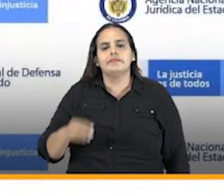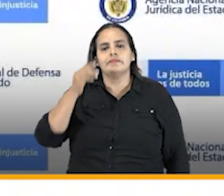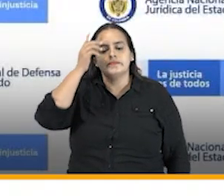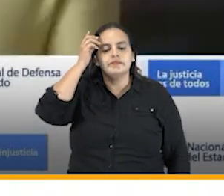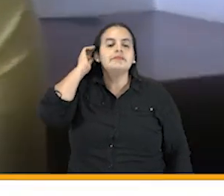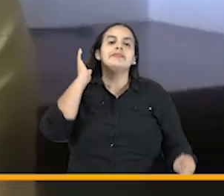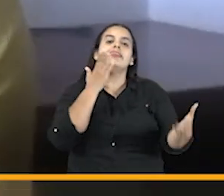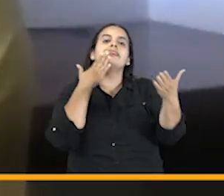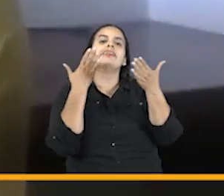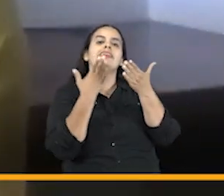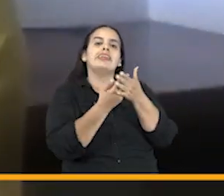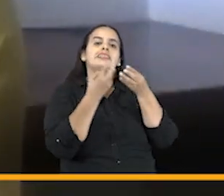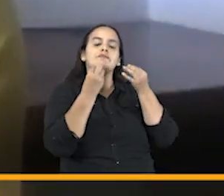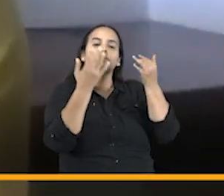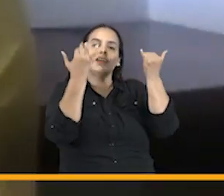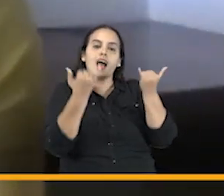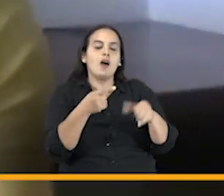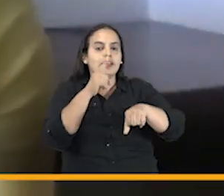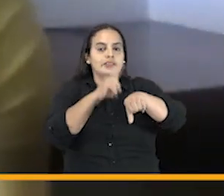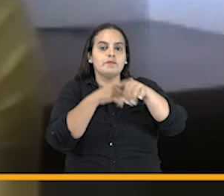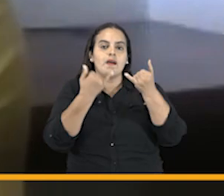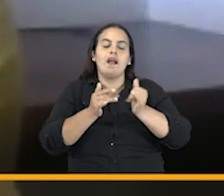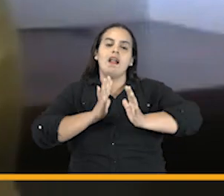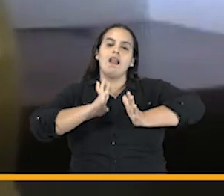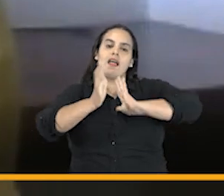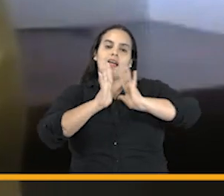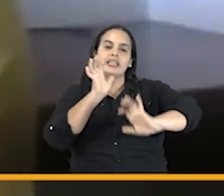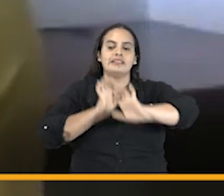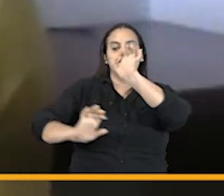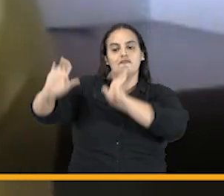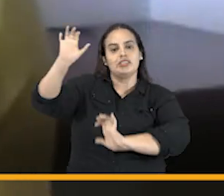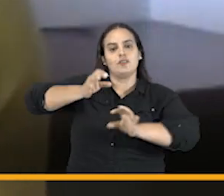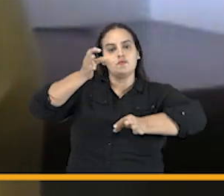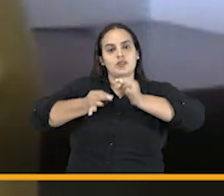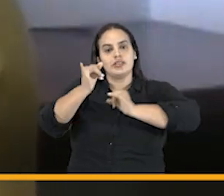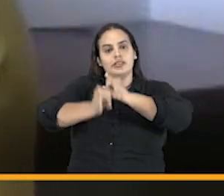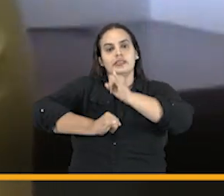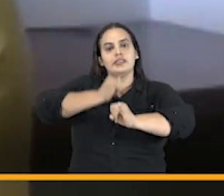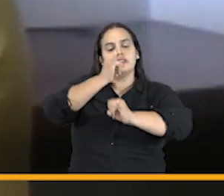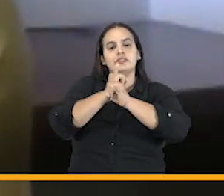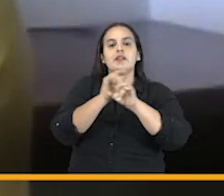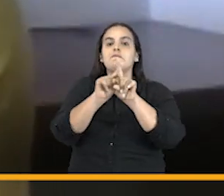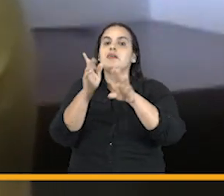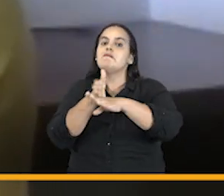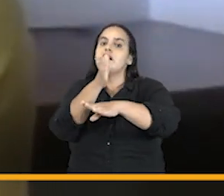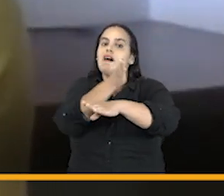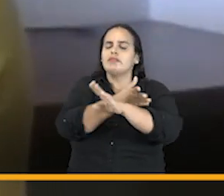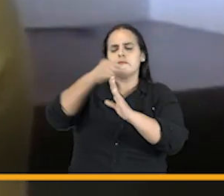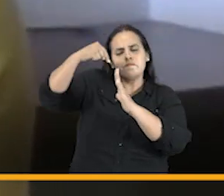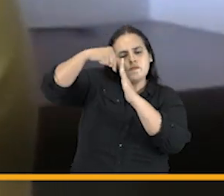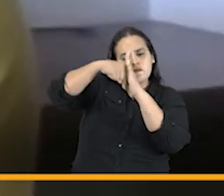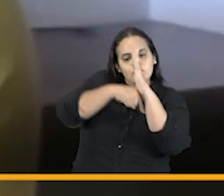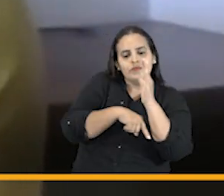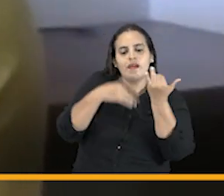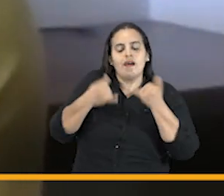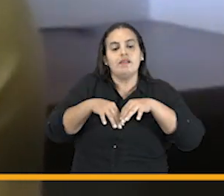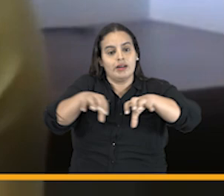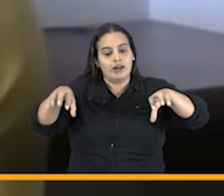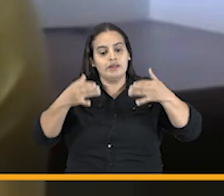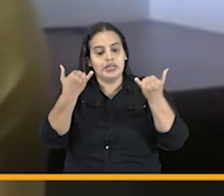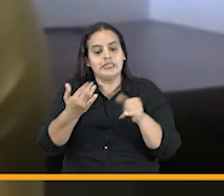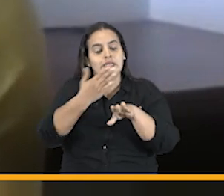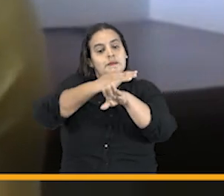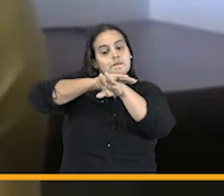muchas gracias ahora es el momento de hablar de defensa jurídica internacional pero antes de profundizar en este ámbito